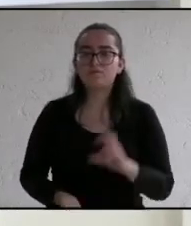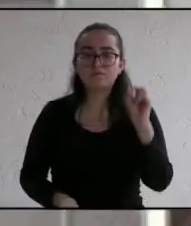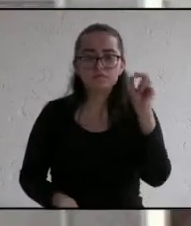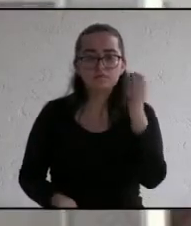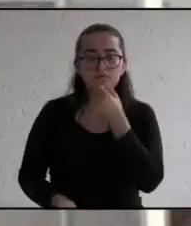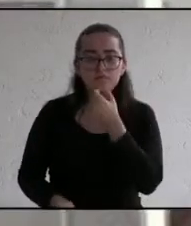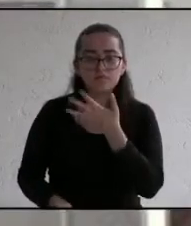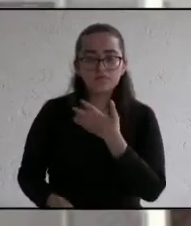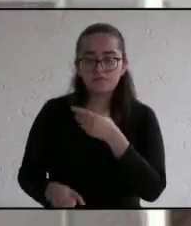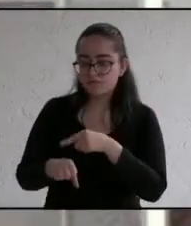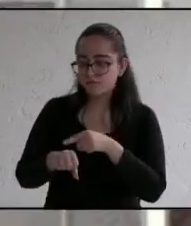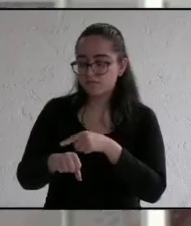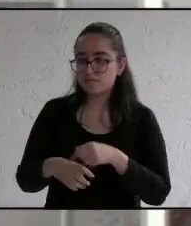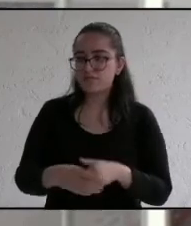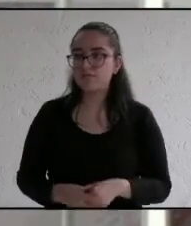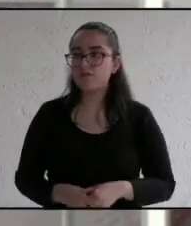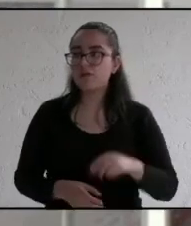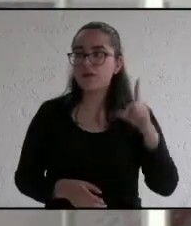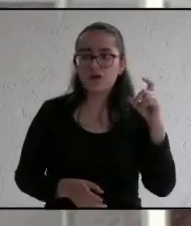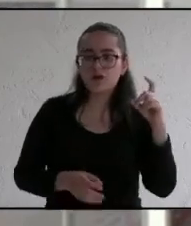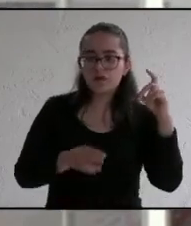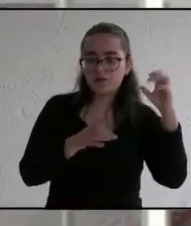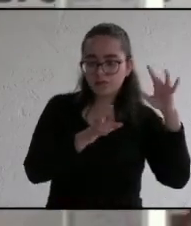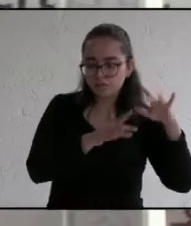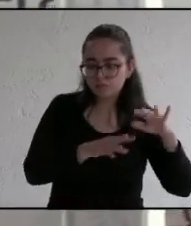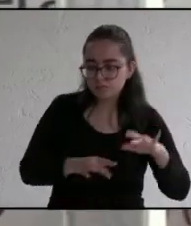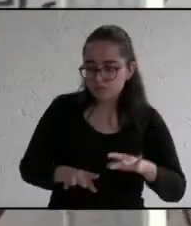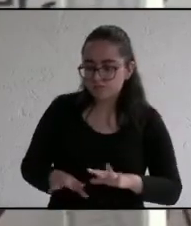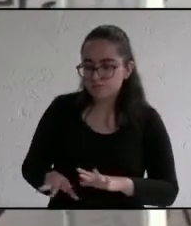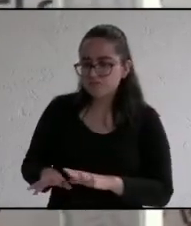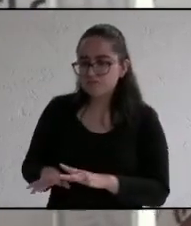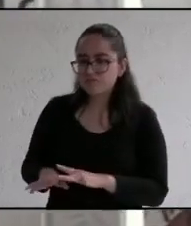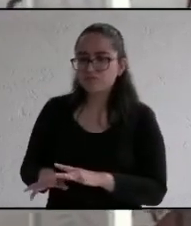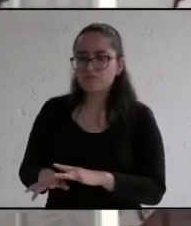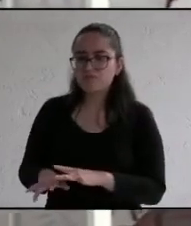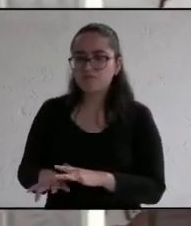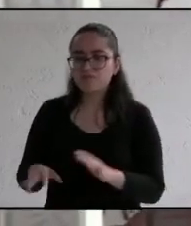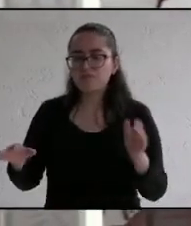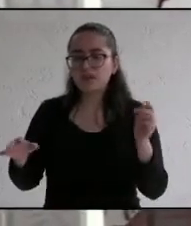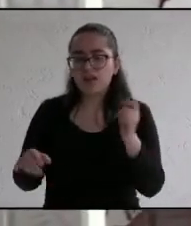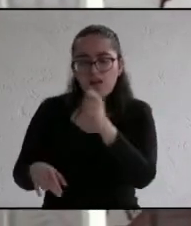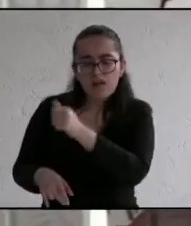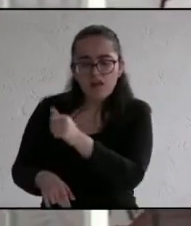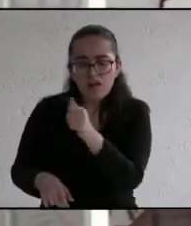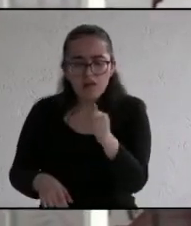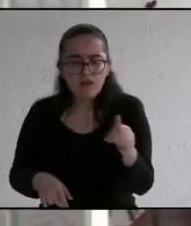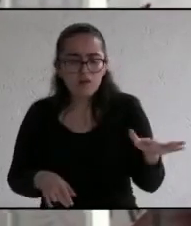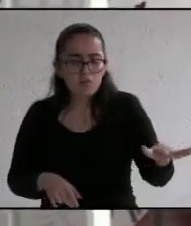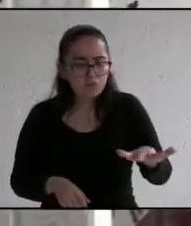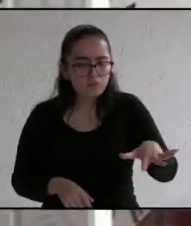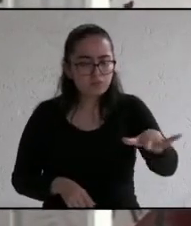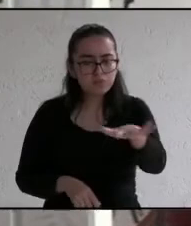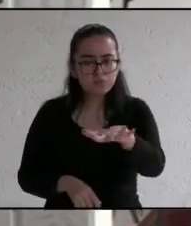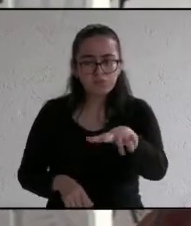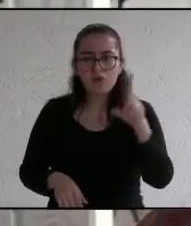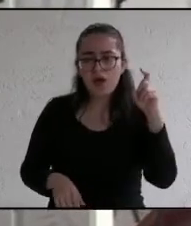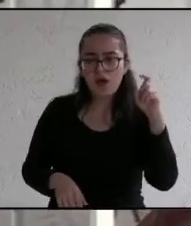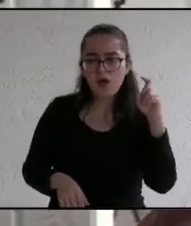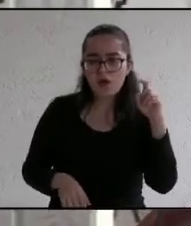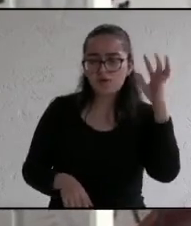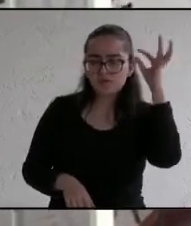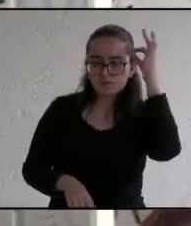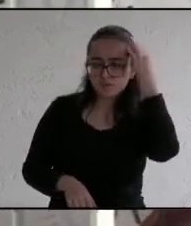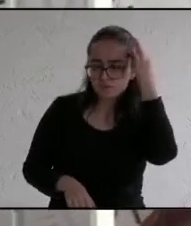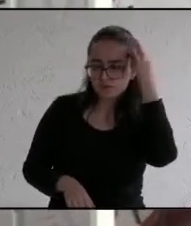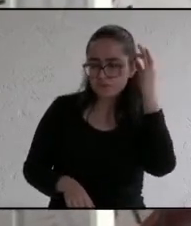Se ha hablado mucho de las plantas de tratamiento si bien es cierto cada comunidad maneja sus sistemas de agua potable cuando se les